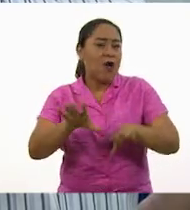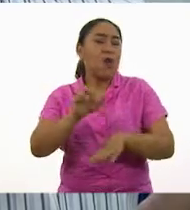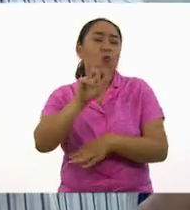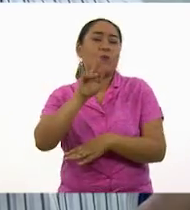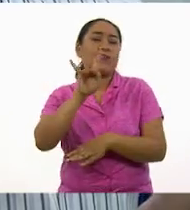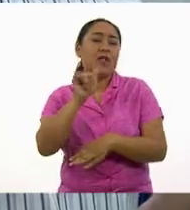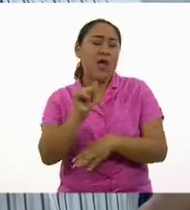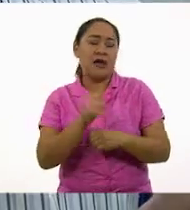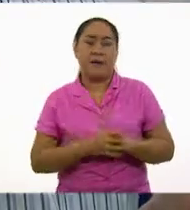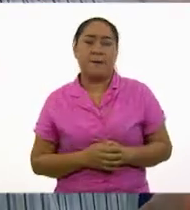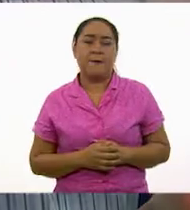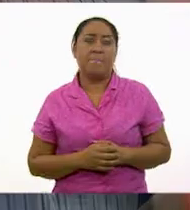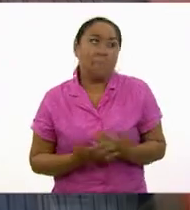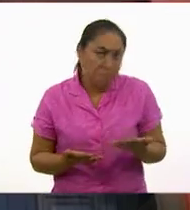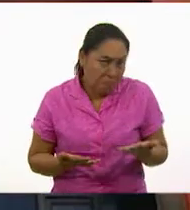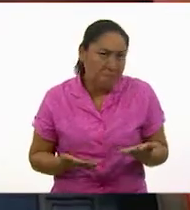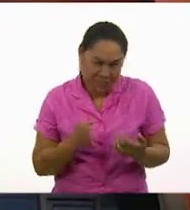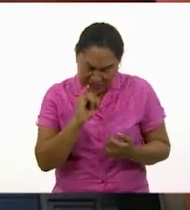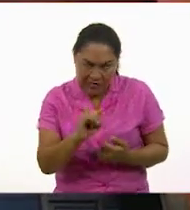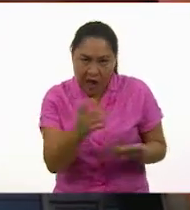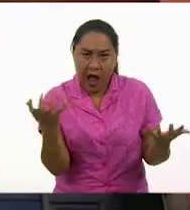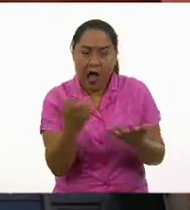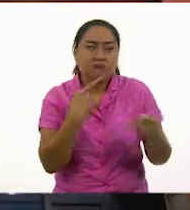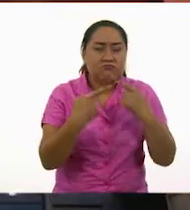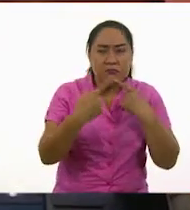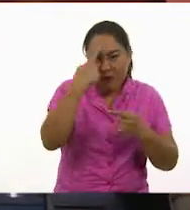Muy bien, profesor. Organice la junta.